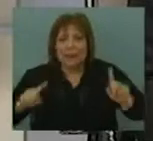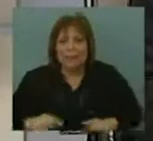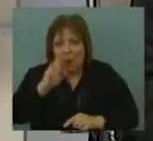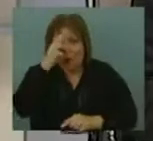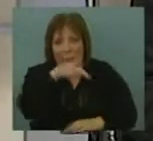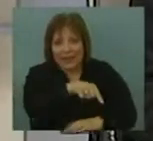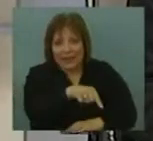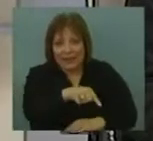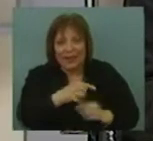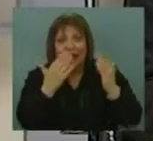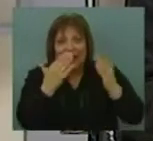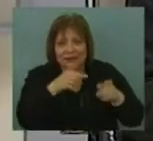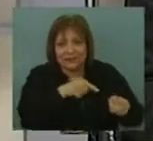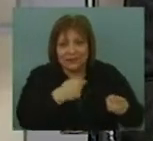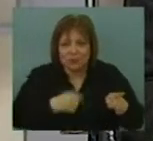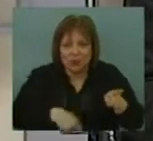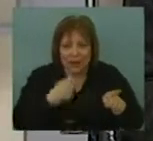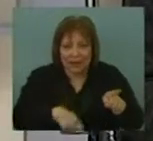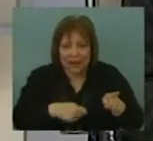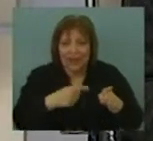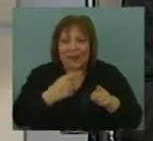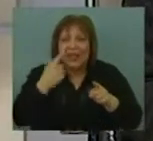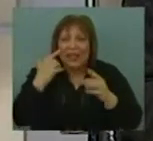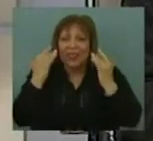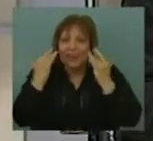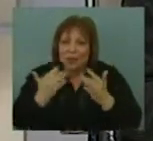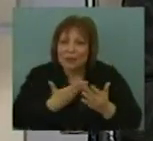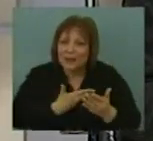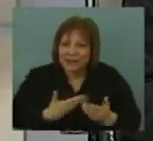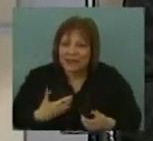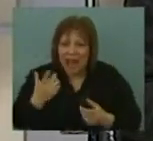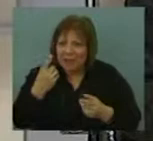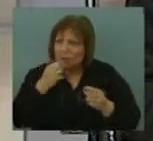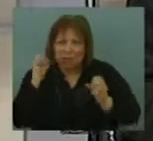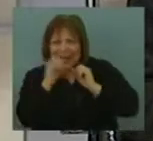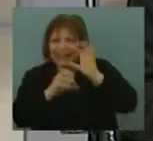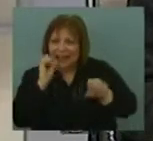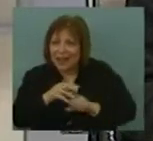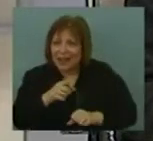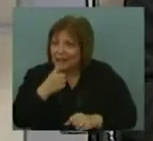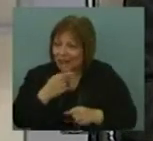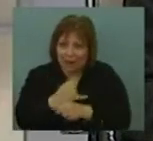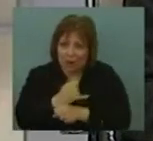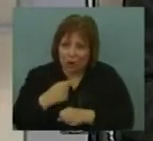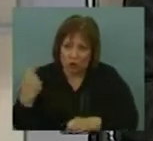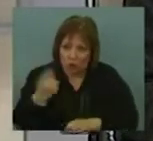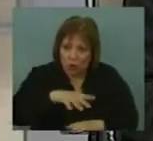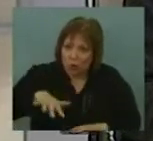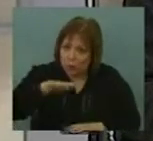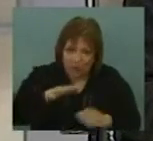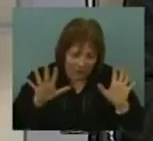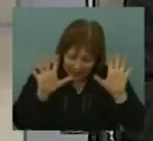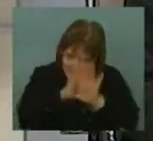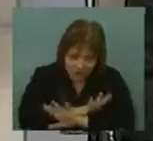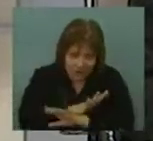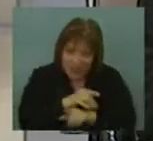nosotros tendríamos que resignificar la figura de la diplomacia presidencial. Hay gente que la critica, yo creo que es un gran error. Mujica lo